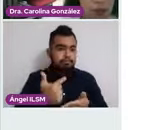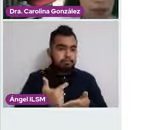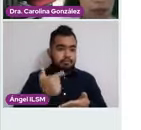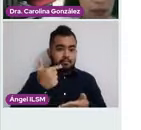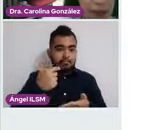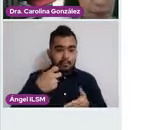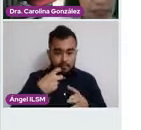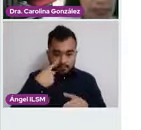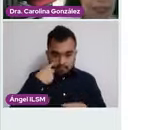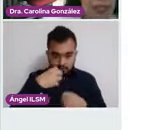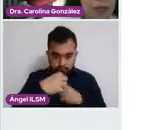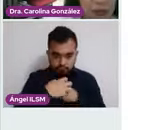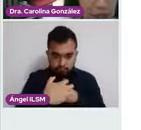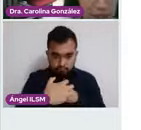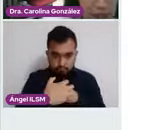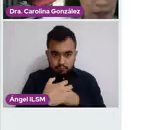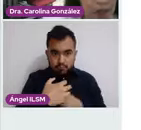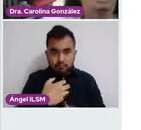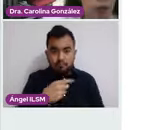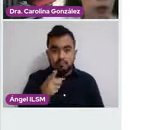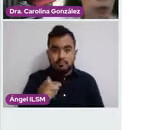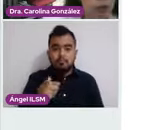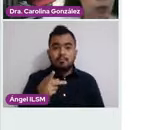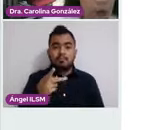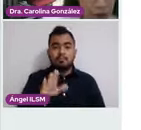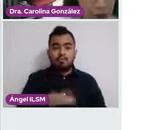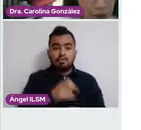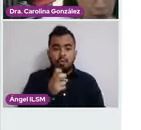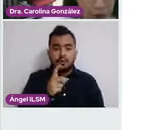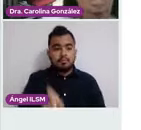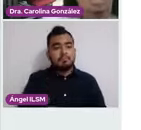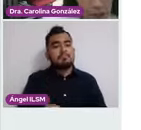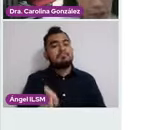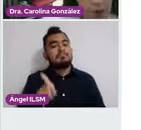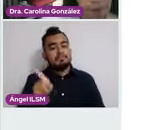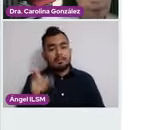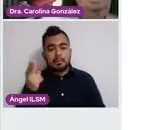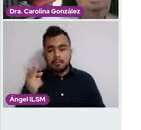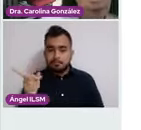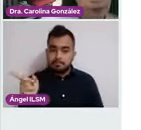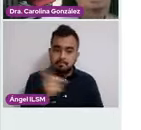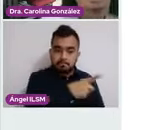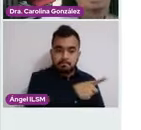Es por eso que a la paciente la redujeron al servicio de colposcopía. Siguiente.